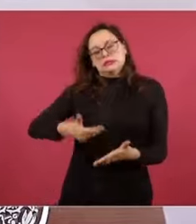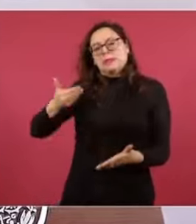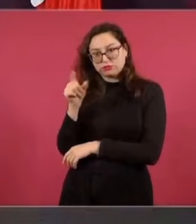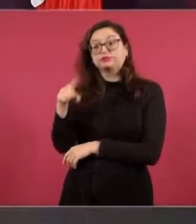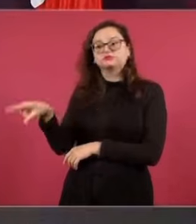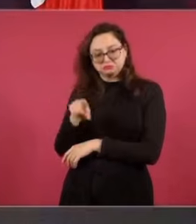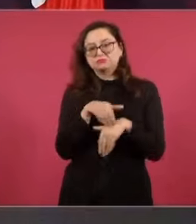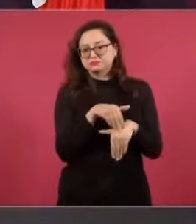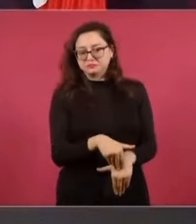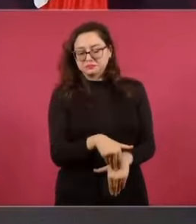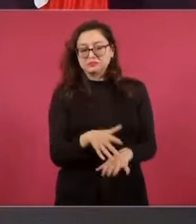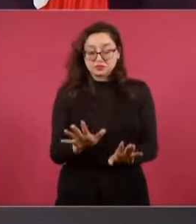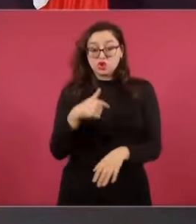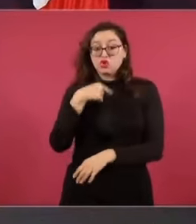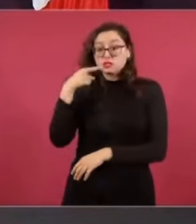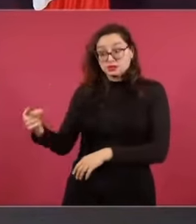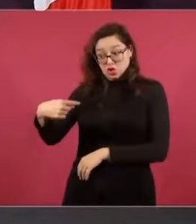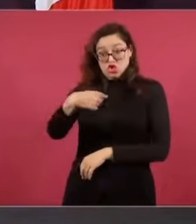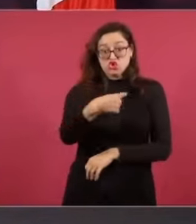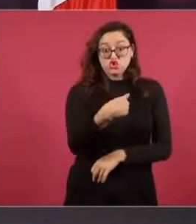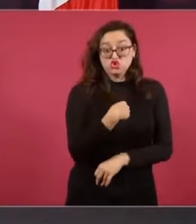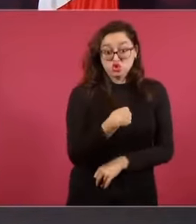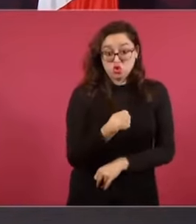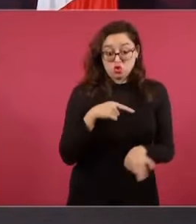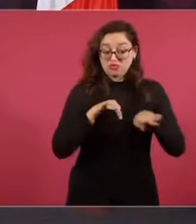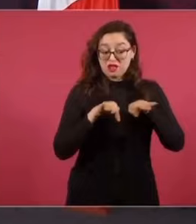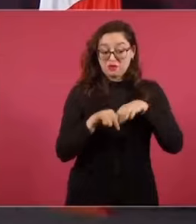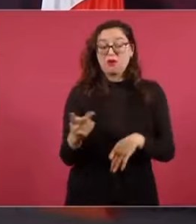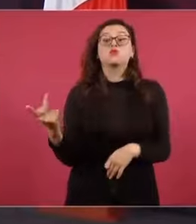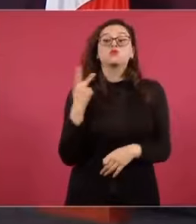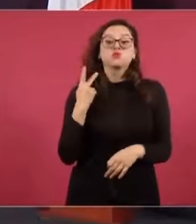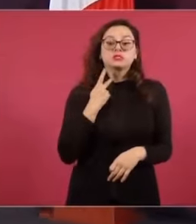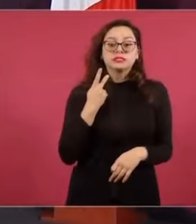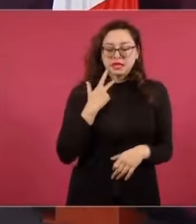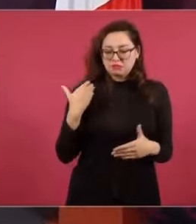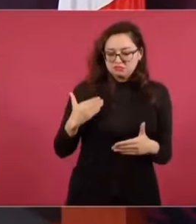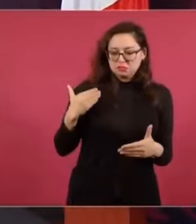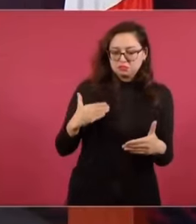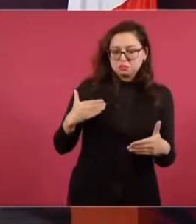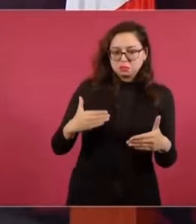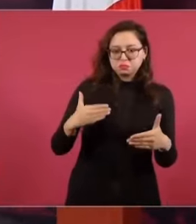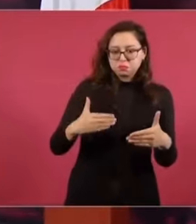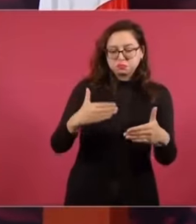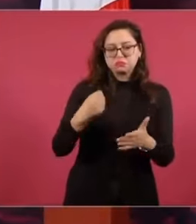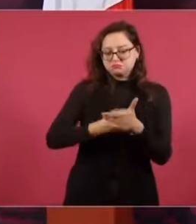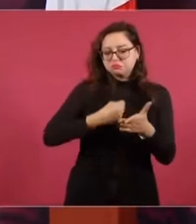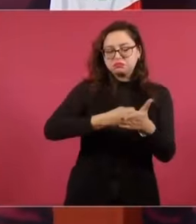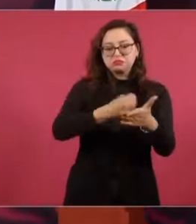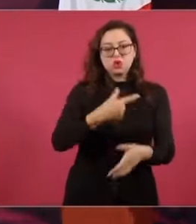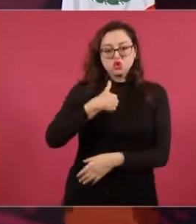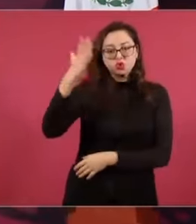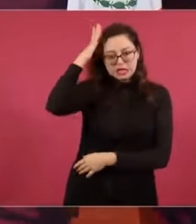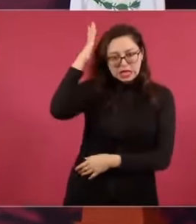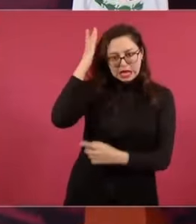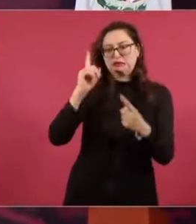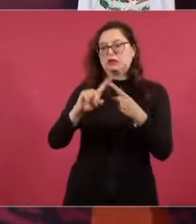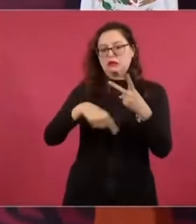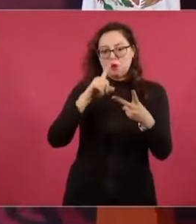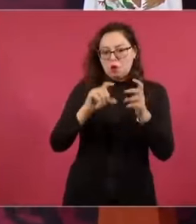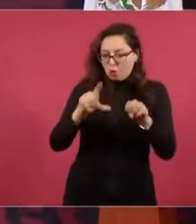hace tiempo. Ellos, mientras yo fuese dirigente o